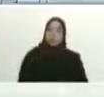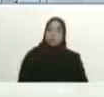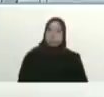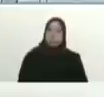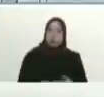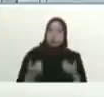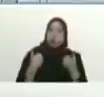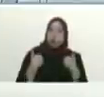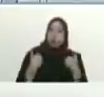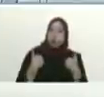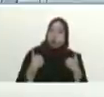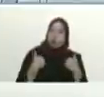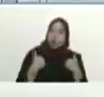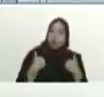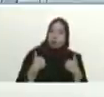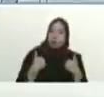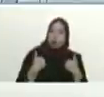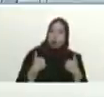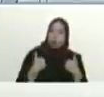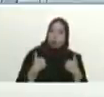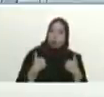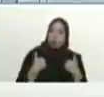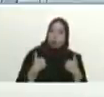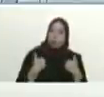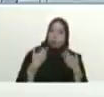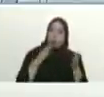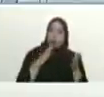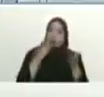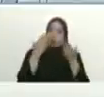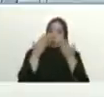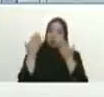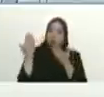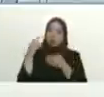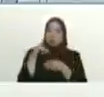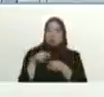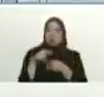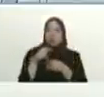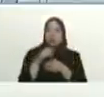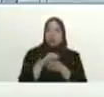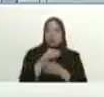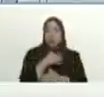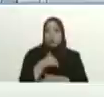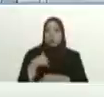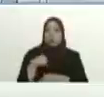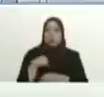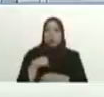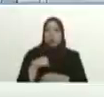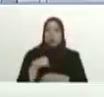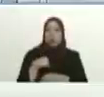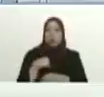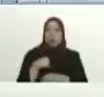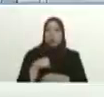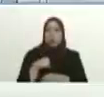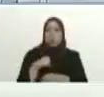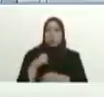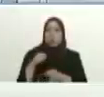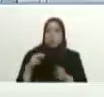reforzar el dragado y están pidiendo un muro yo quisiera hablar con